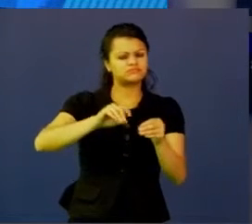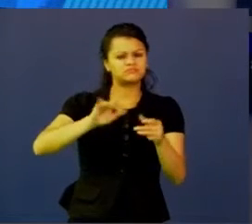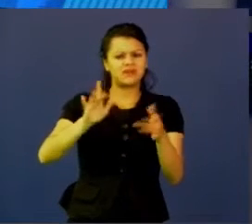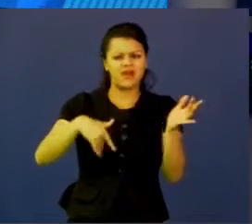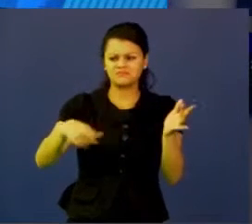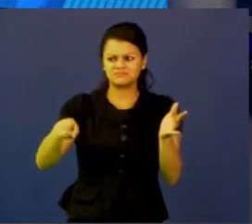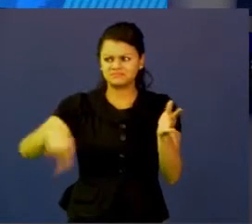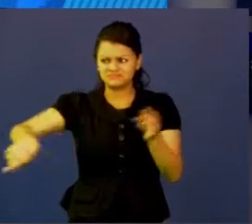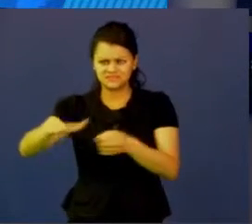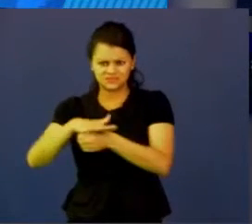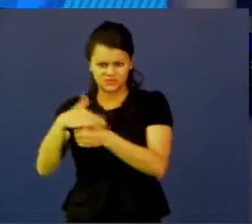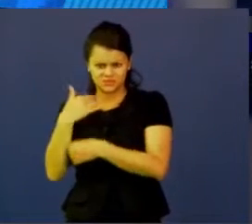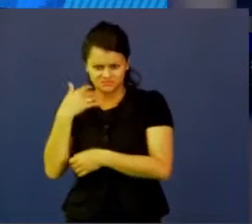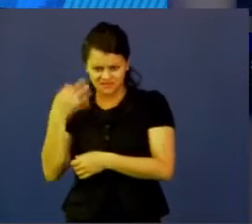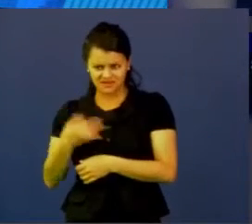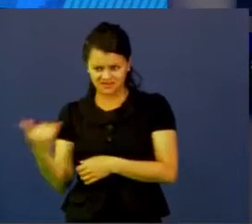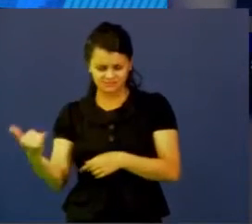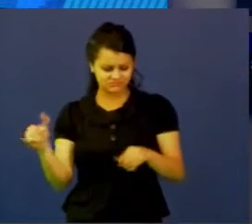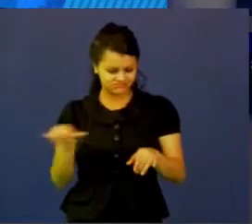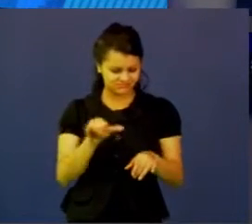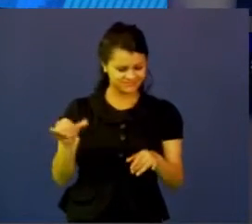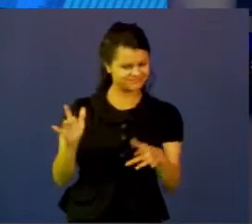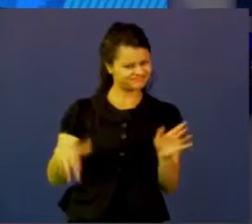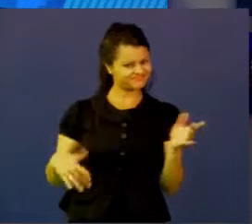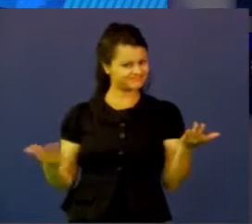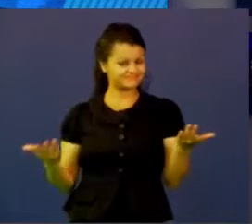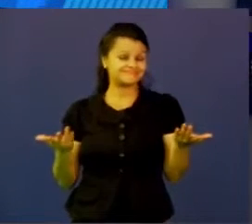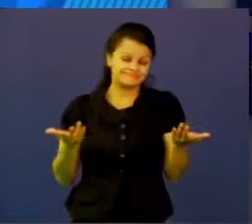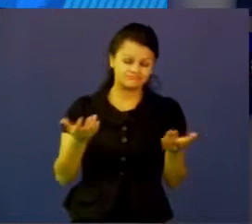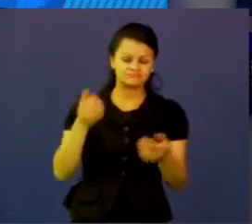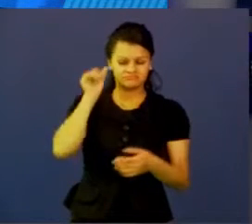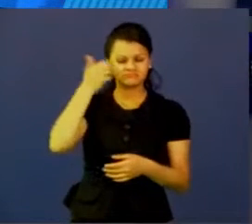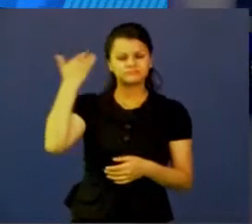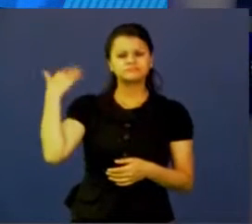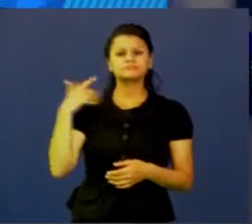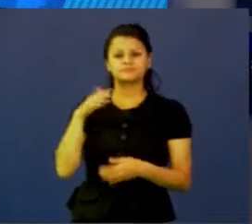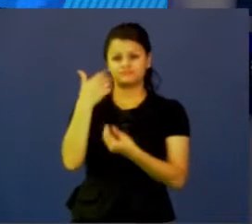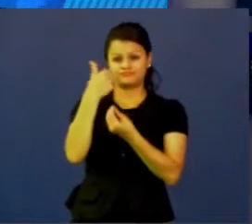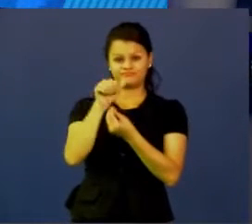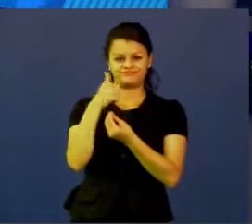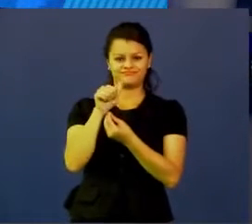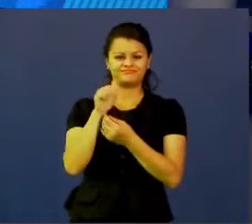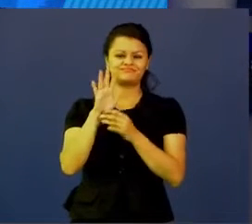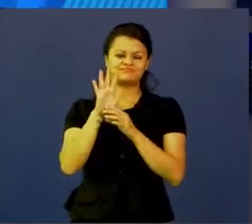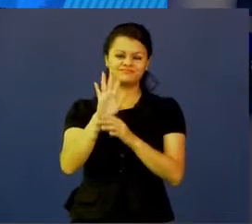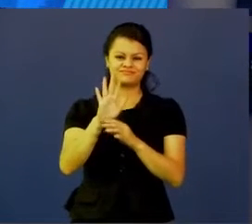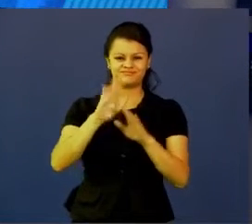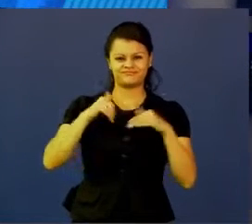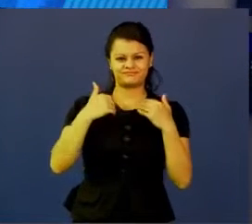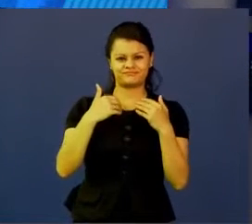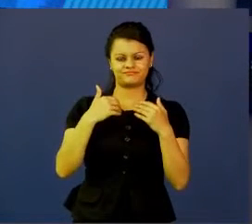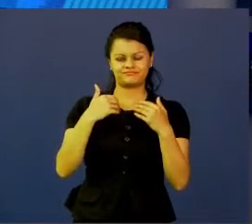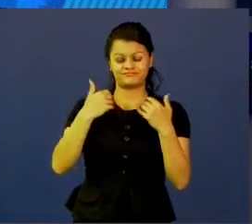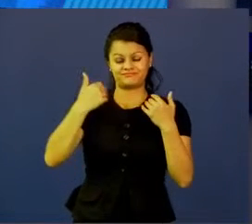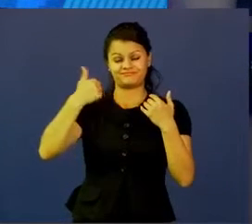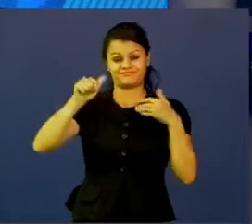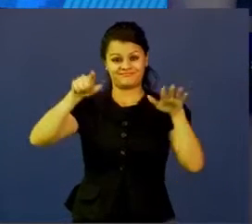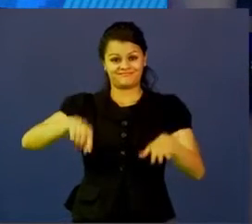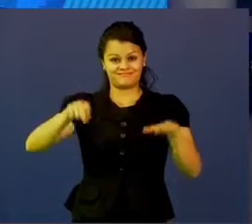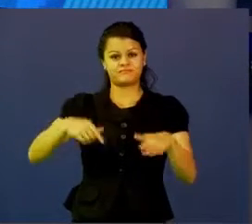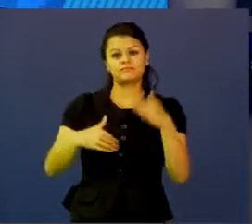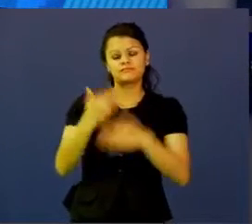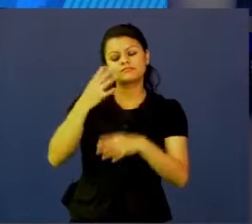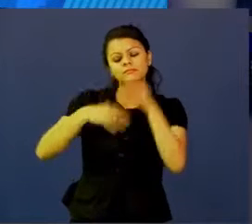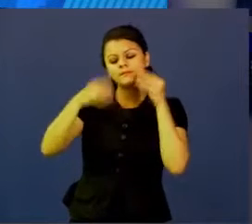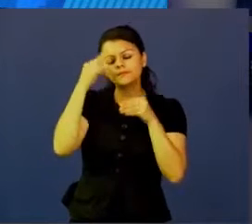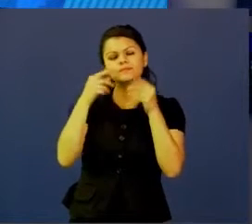pongo este ejemplo y es cuando yo estaba en décimo y estaba empezando a aprender contabilidad, al frente